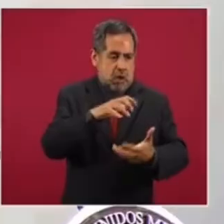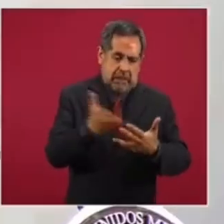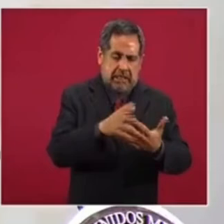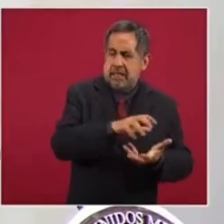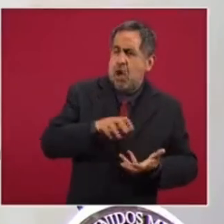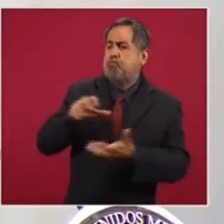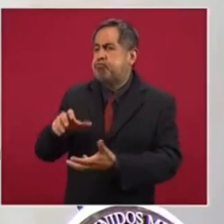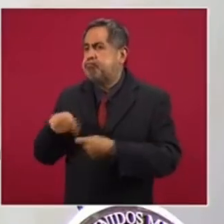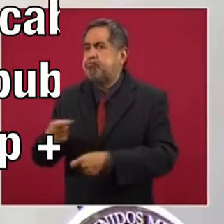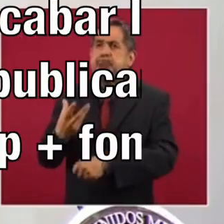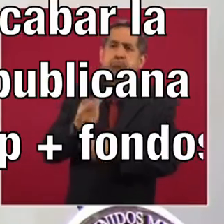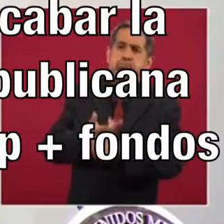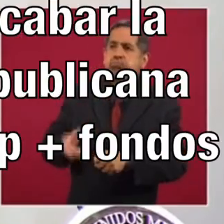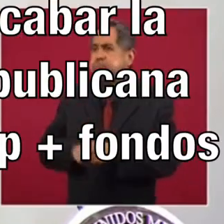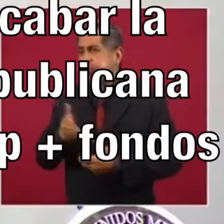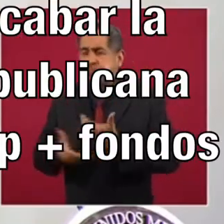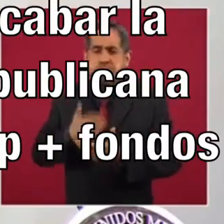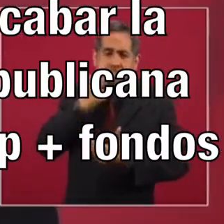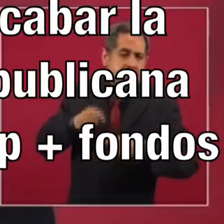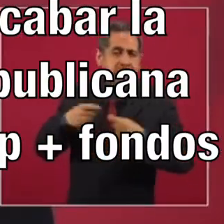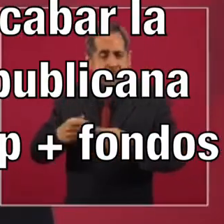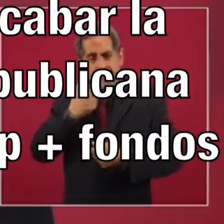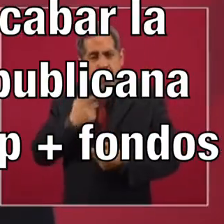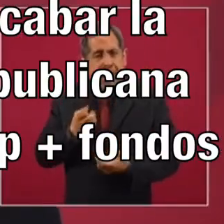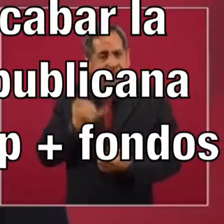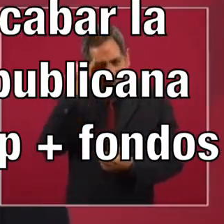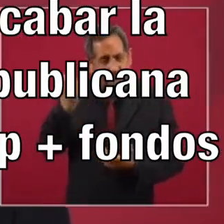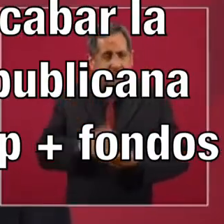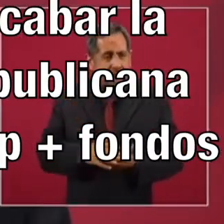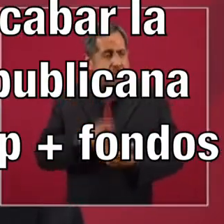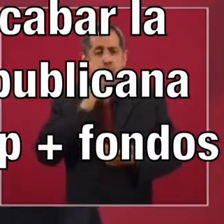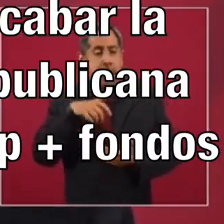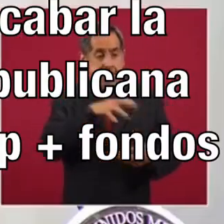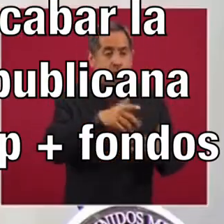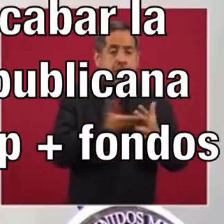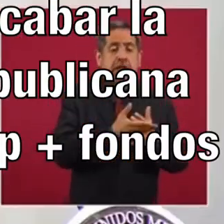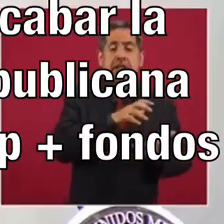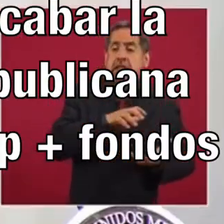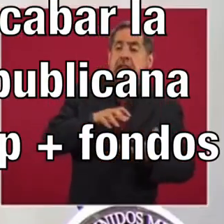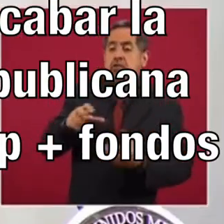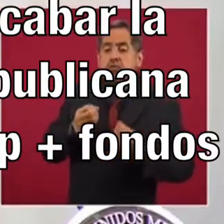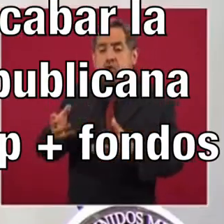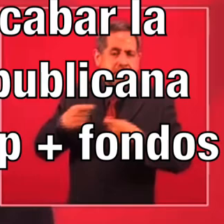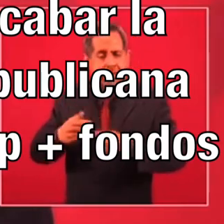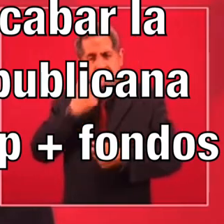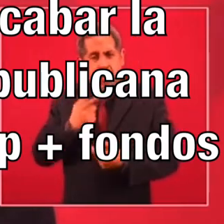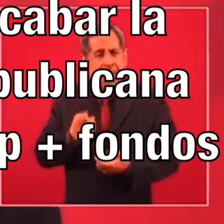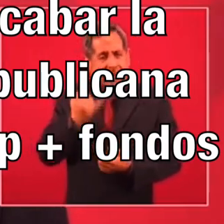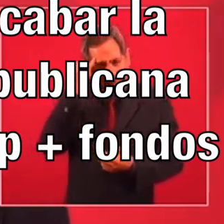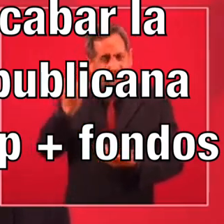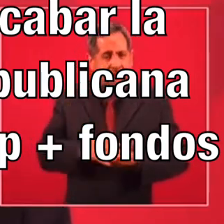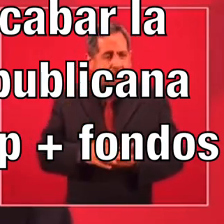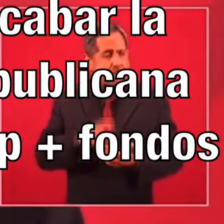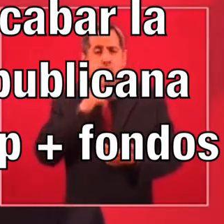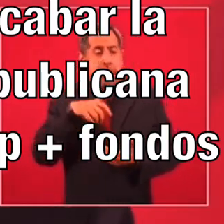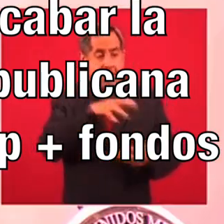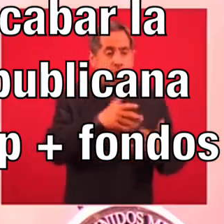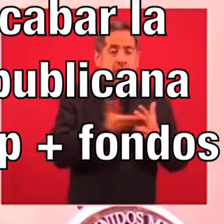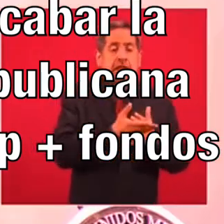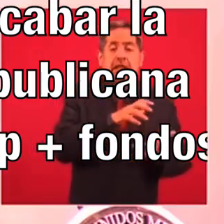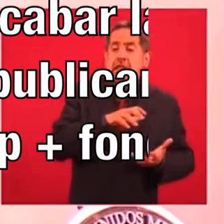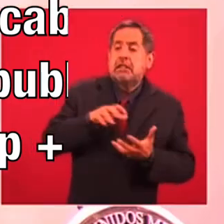para que mejoren los servicios hospitalarios, que lo donen para el pago de las vacunas, que lo donen